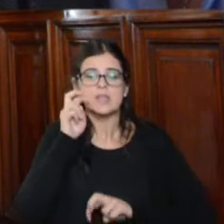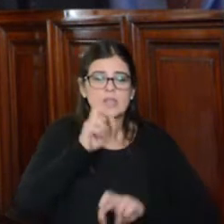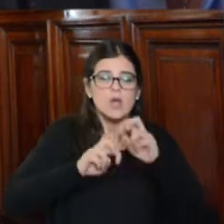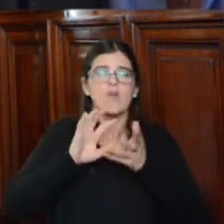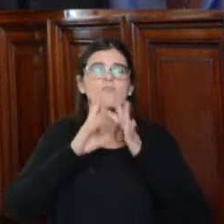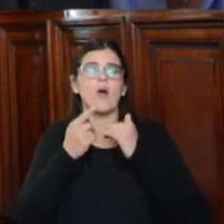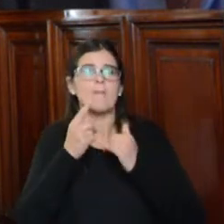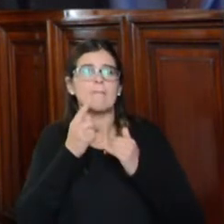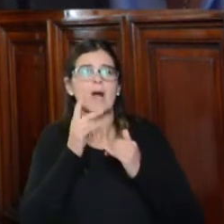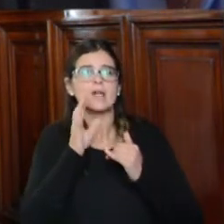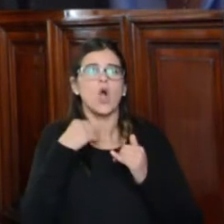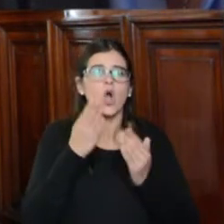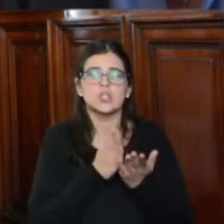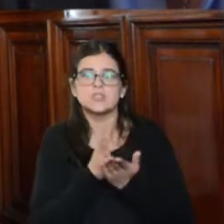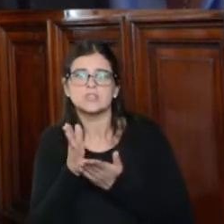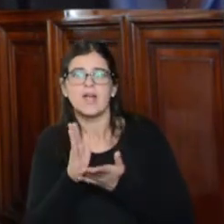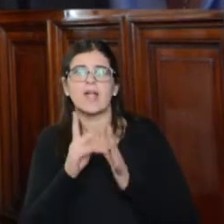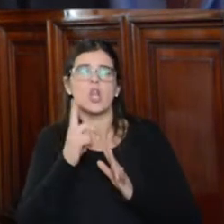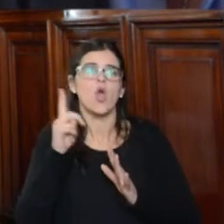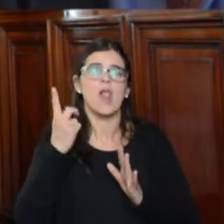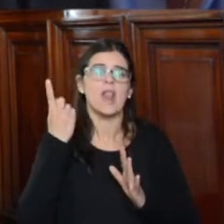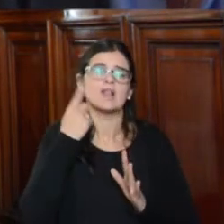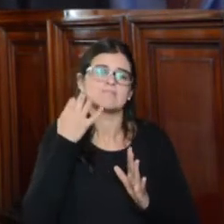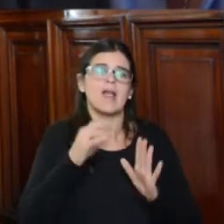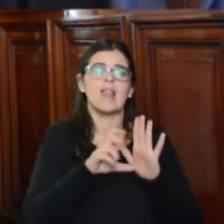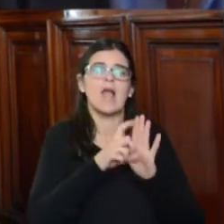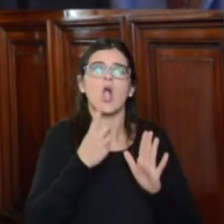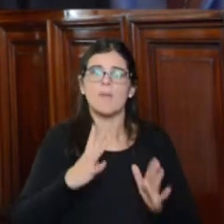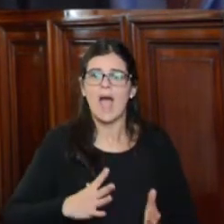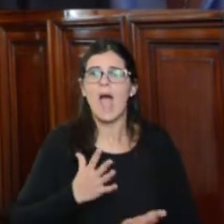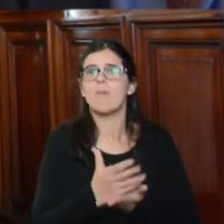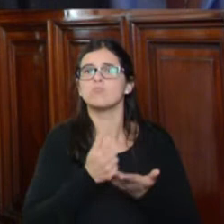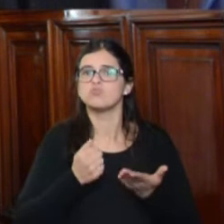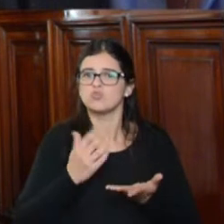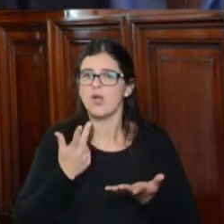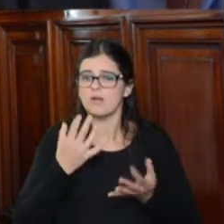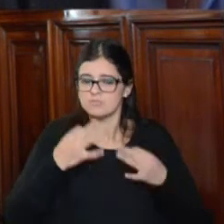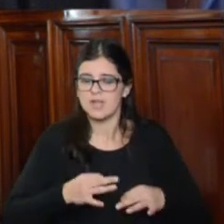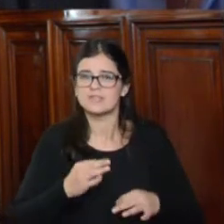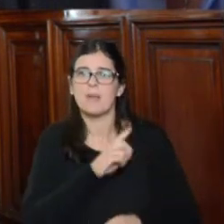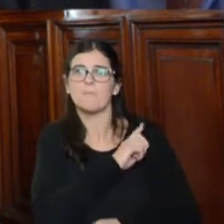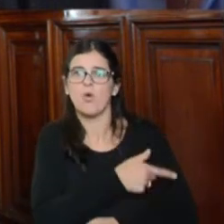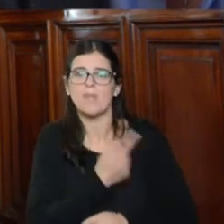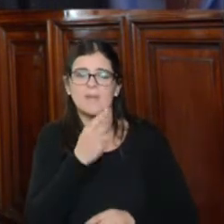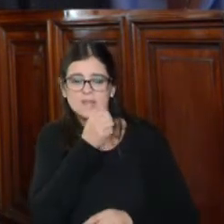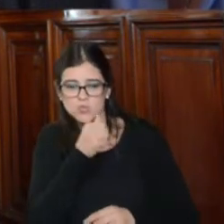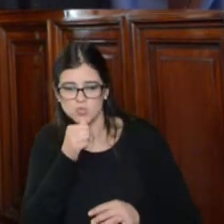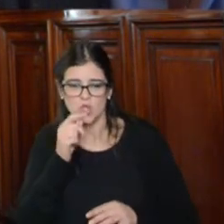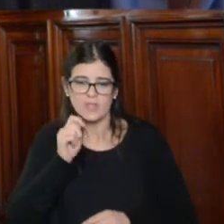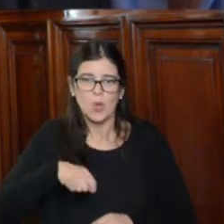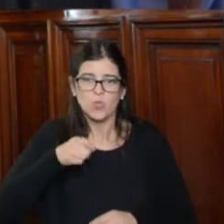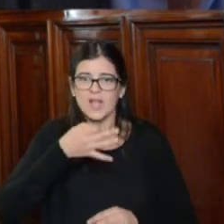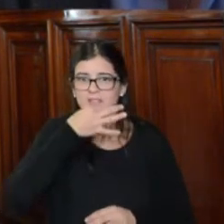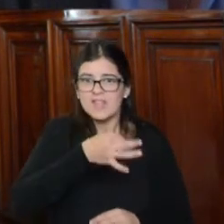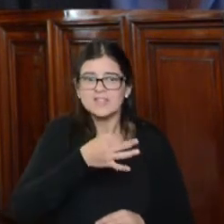oblicuos, ilegales, oblicuos, con abuso de poder y con finalidad desviada para desobedecer las resoluciones judiciales que